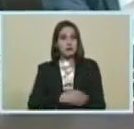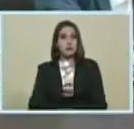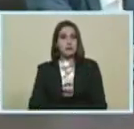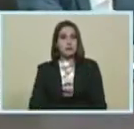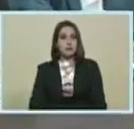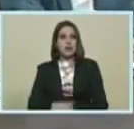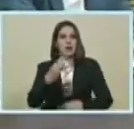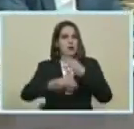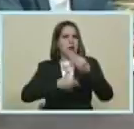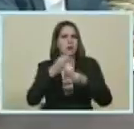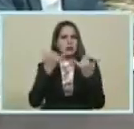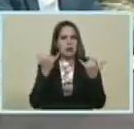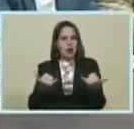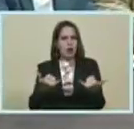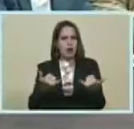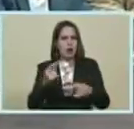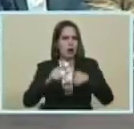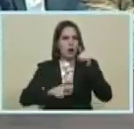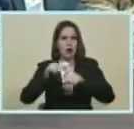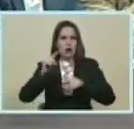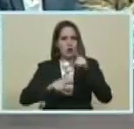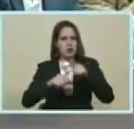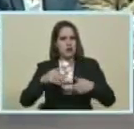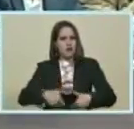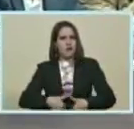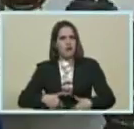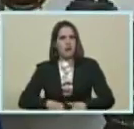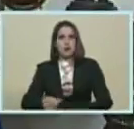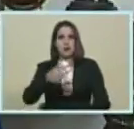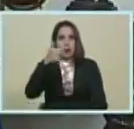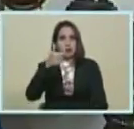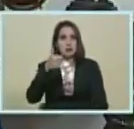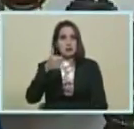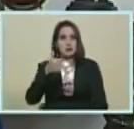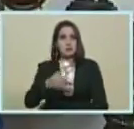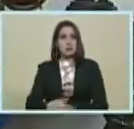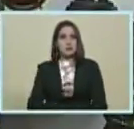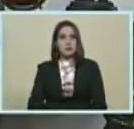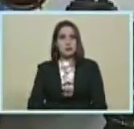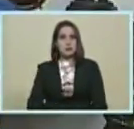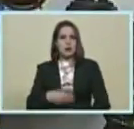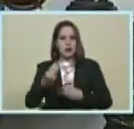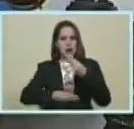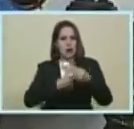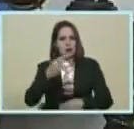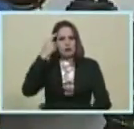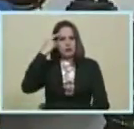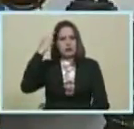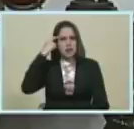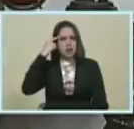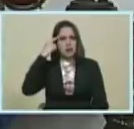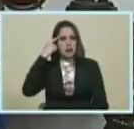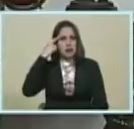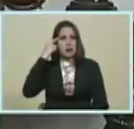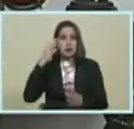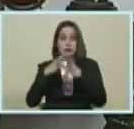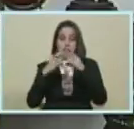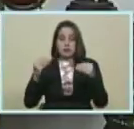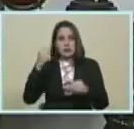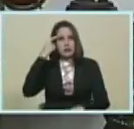Y vamos a hacer Este esfuerzo Y miles de esfuerzos más Porque ese es otro Los sabios Que saben Saben tanto